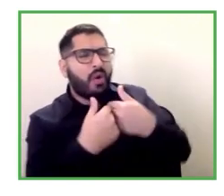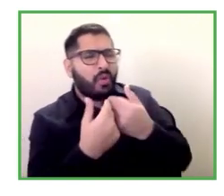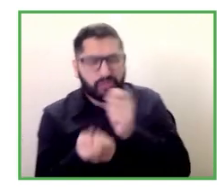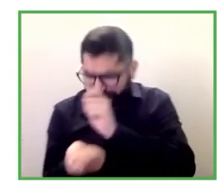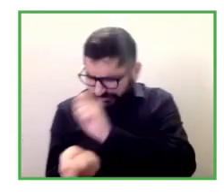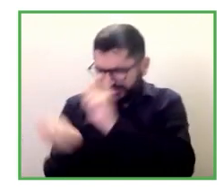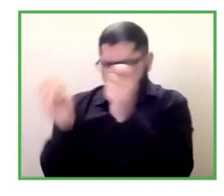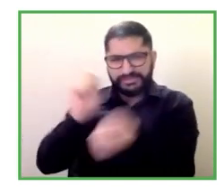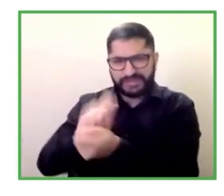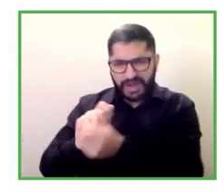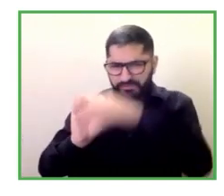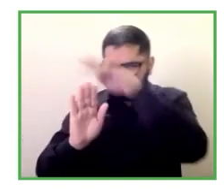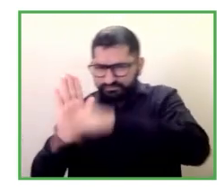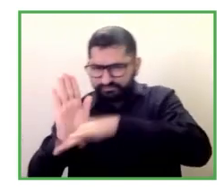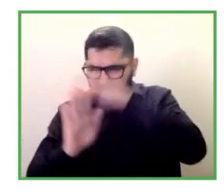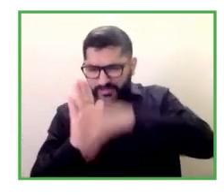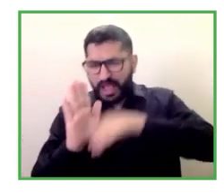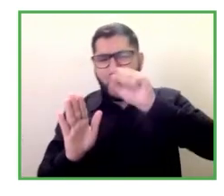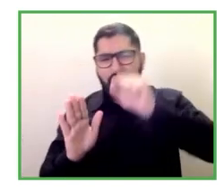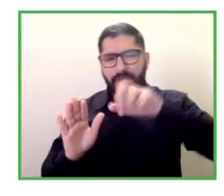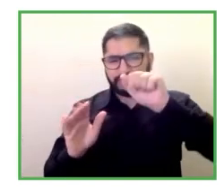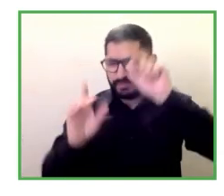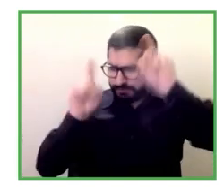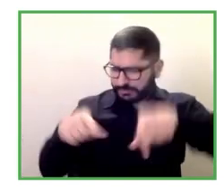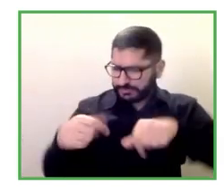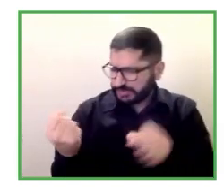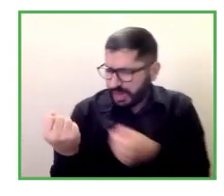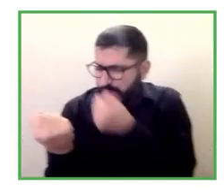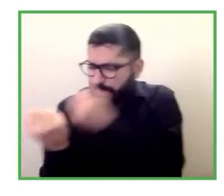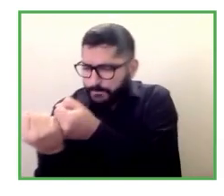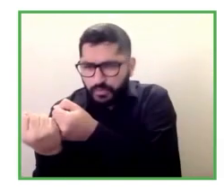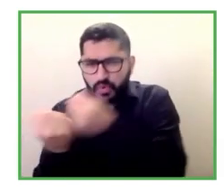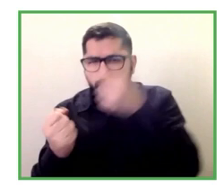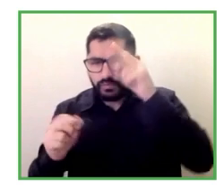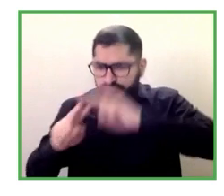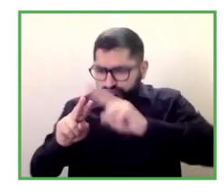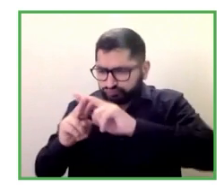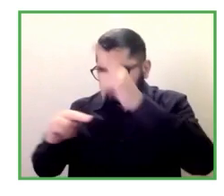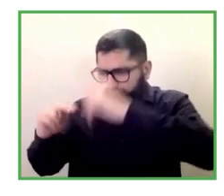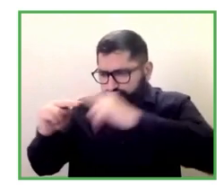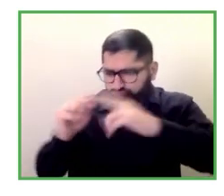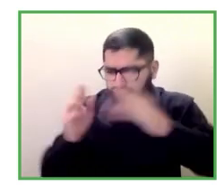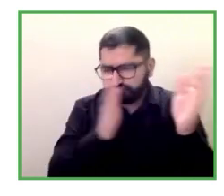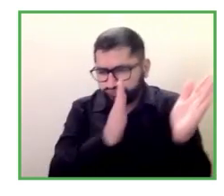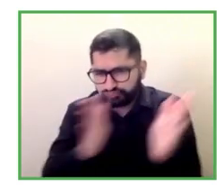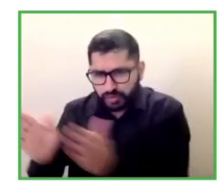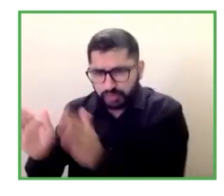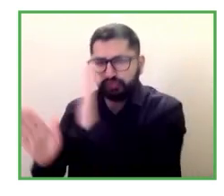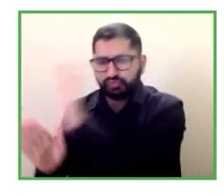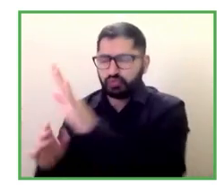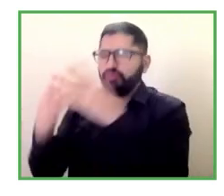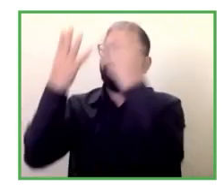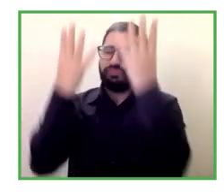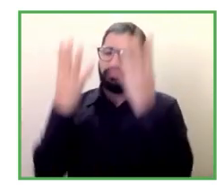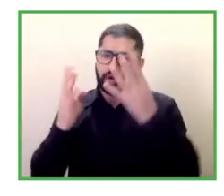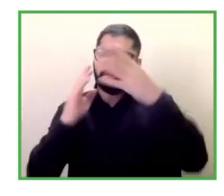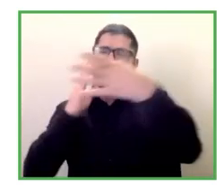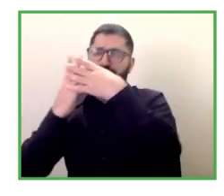trabajo que se realiza con las propias autoridades penitenciarias con la dirección de la institución pues ha hecho que